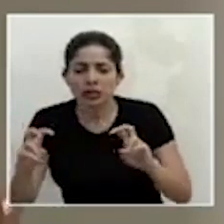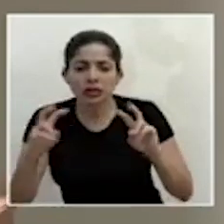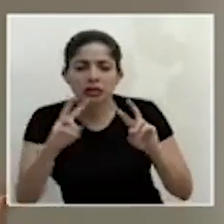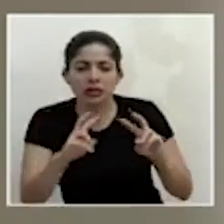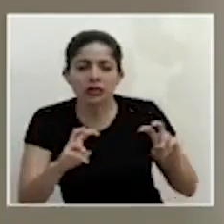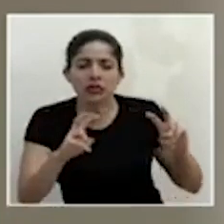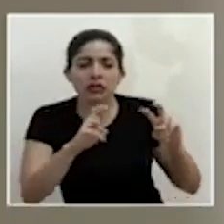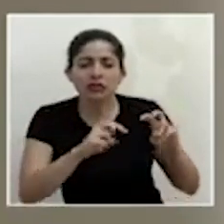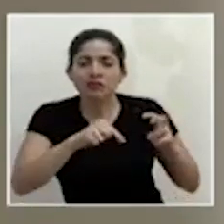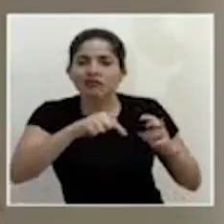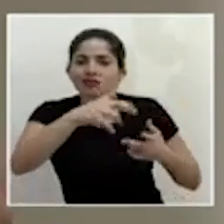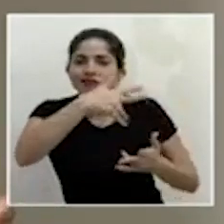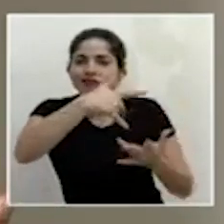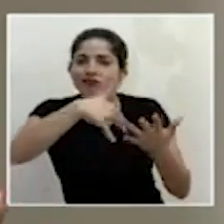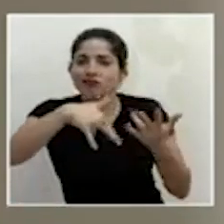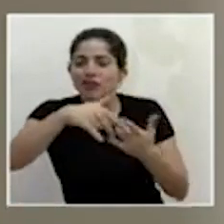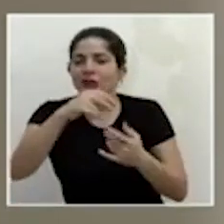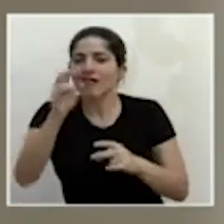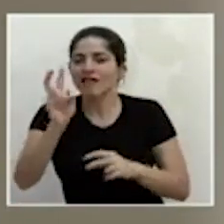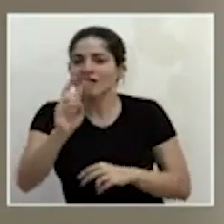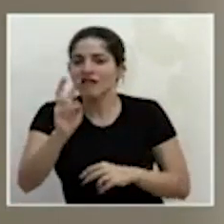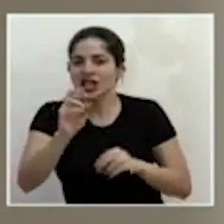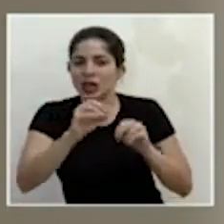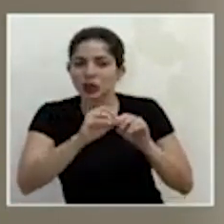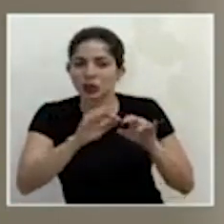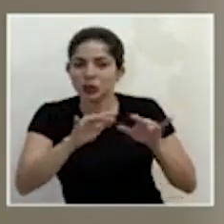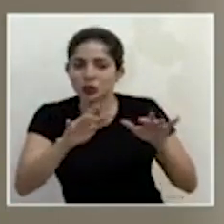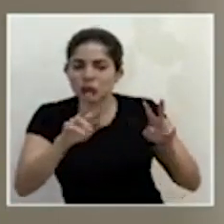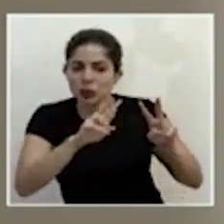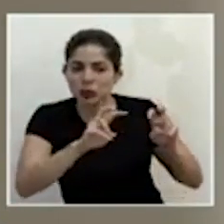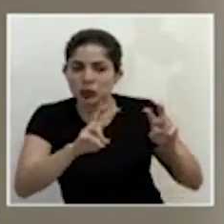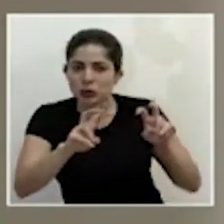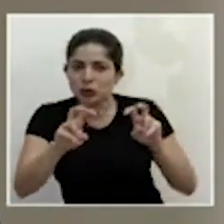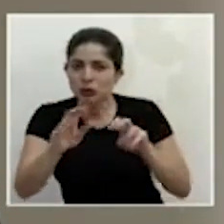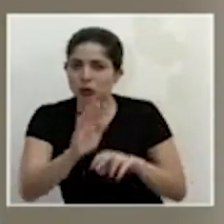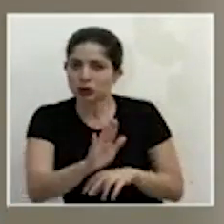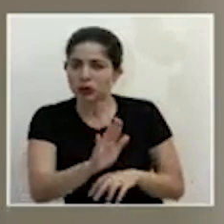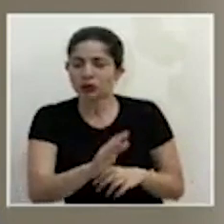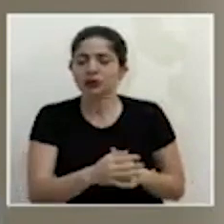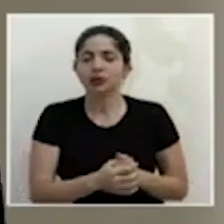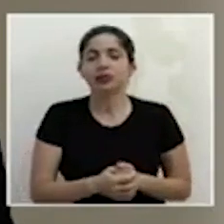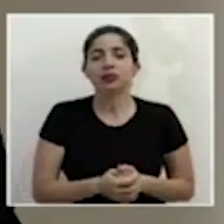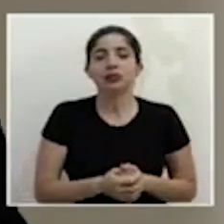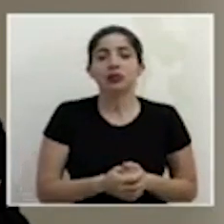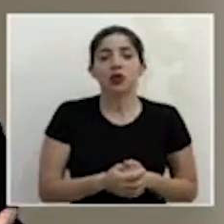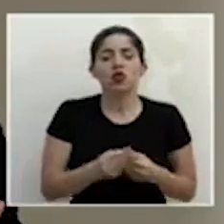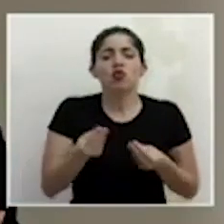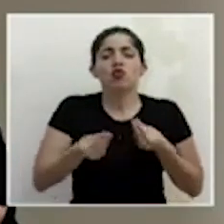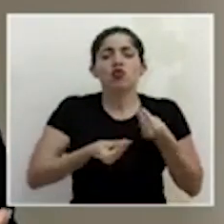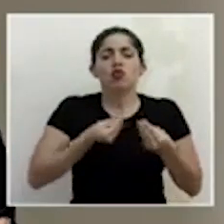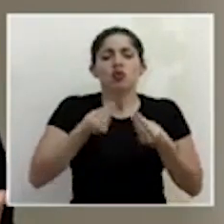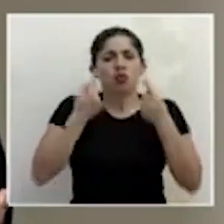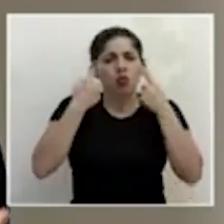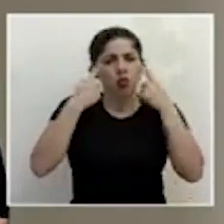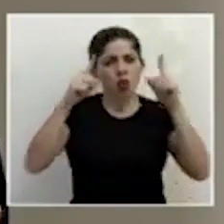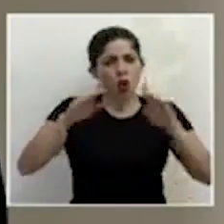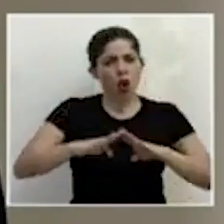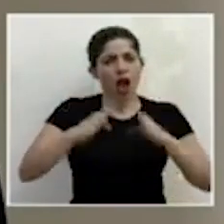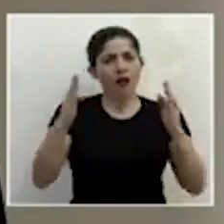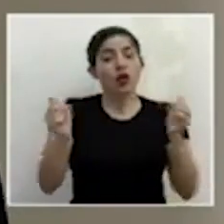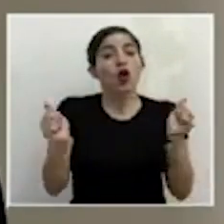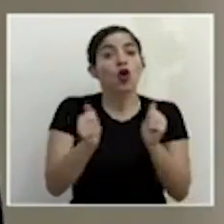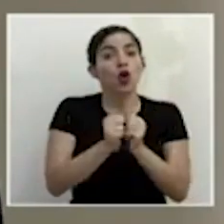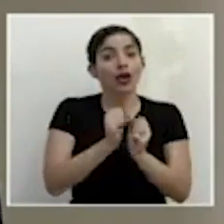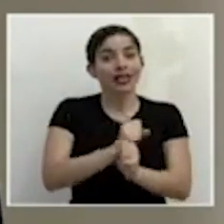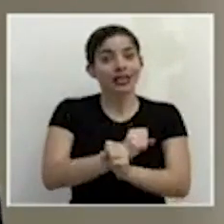comportamiento epidemiológico del COVID-19. Y para lograr esa apertura segura,